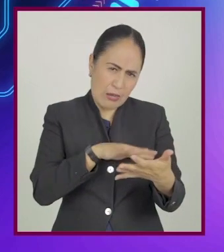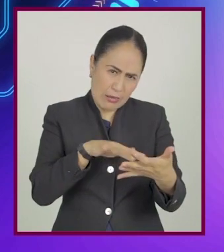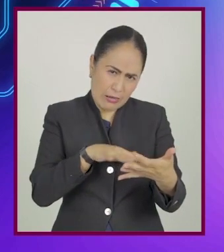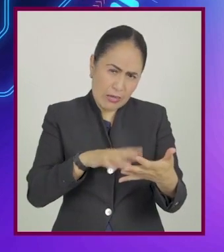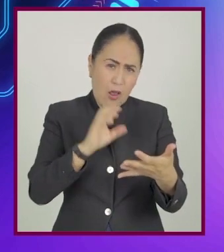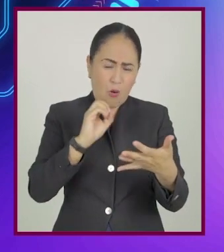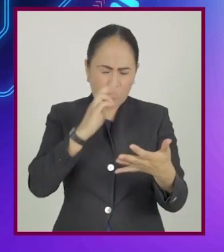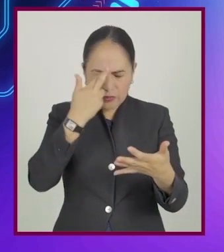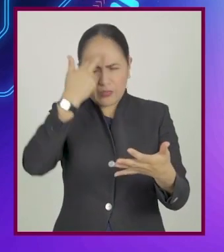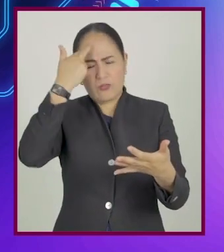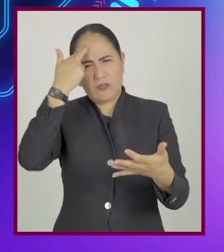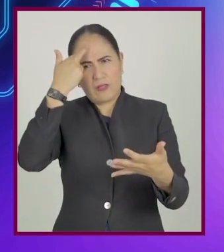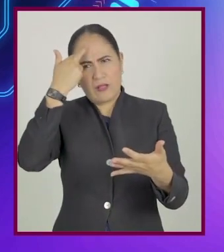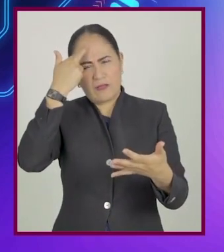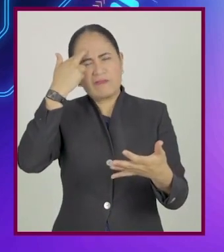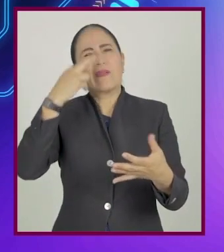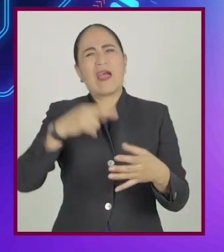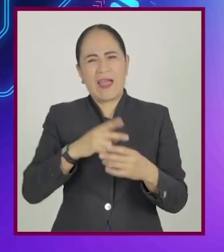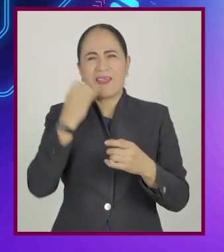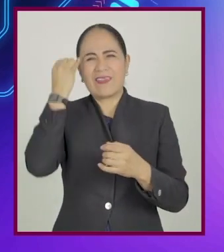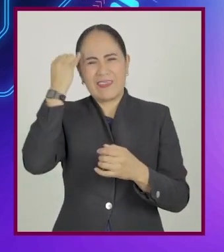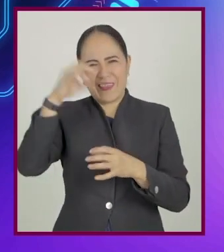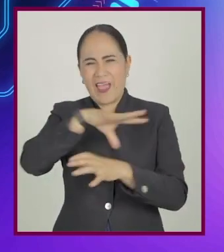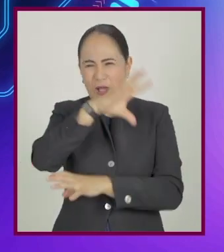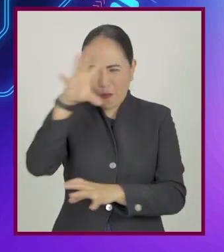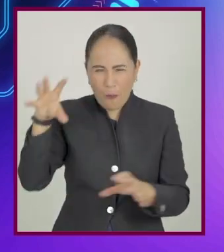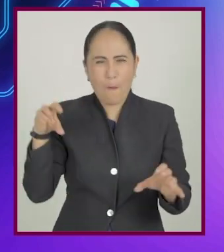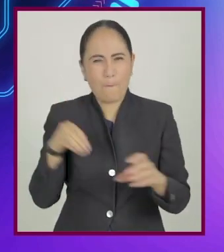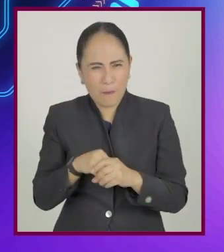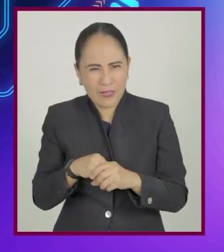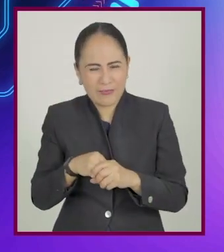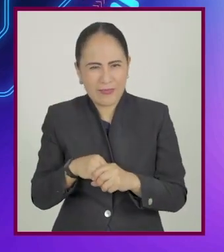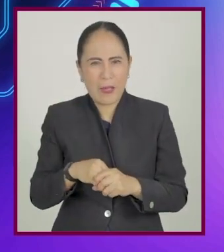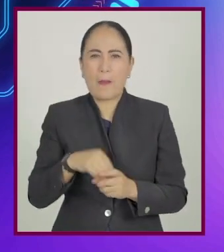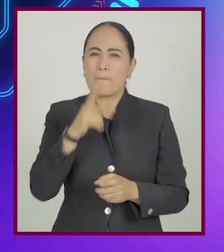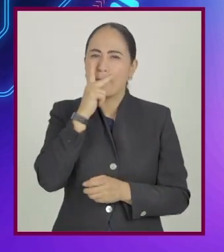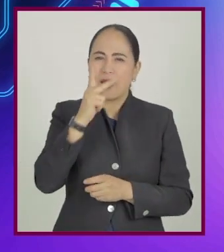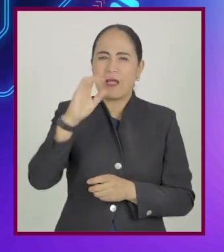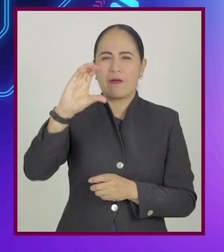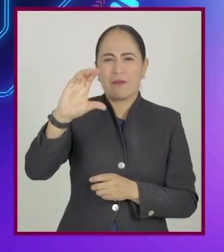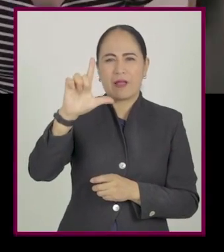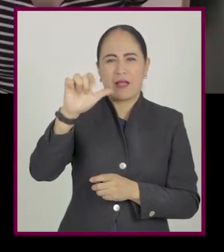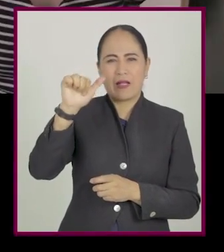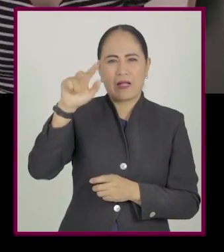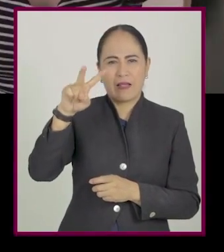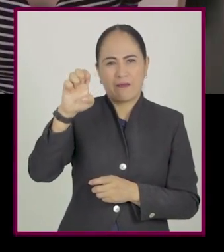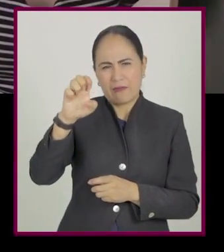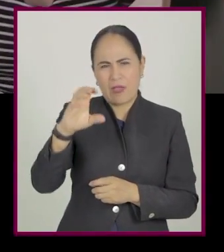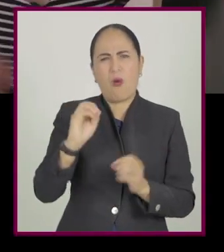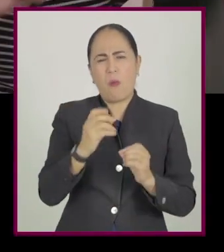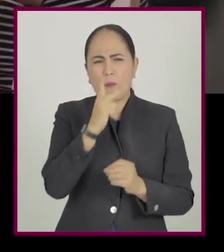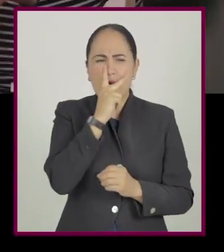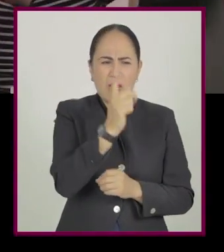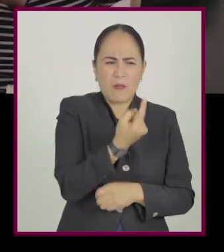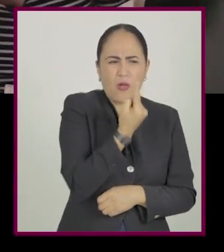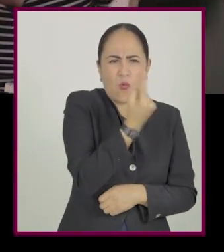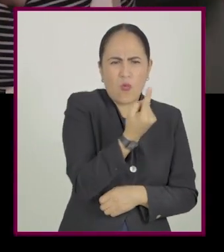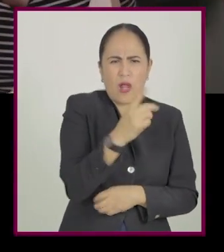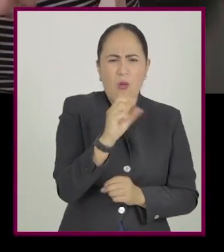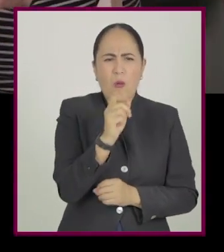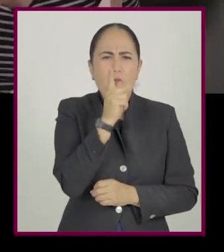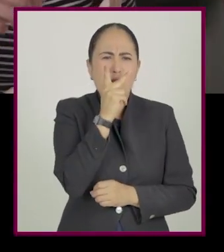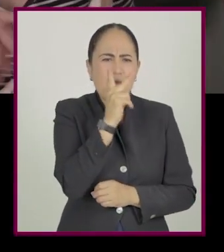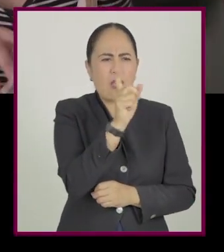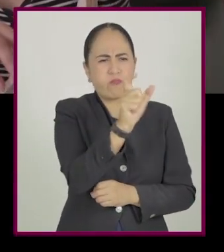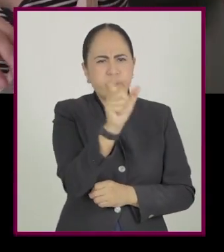es aquella que, al leerla o recordarla, invoca el pensamiento completo del párrafo. Aunque se le dice palabra clave,